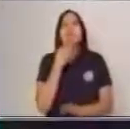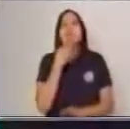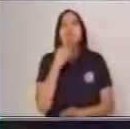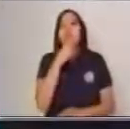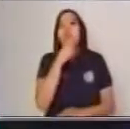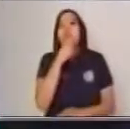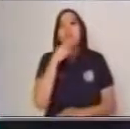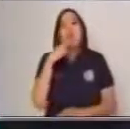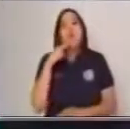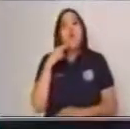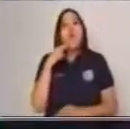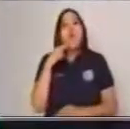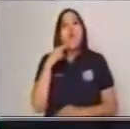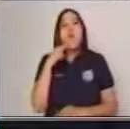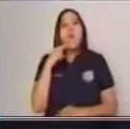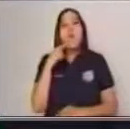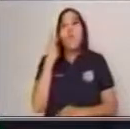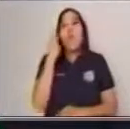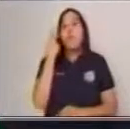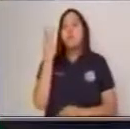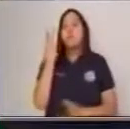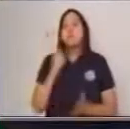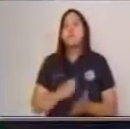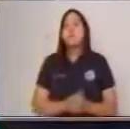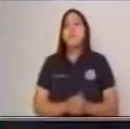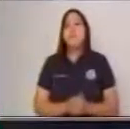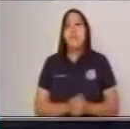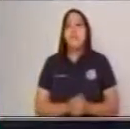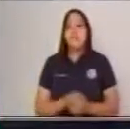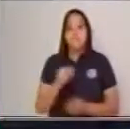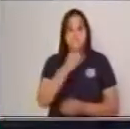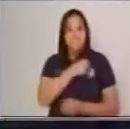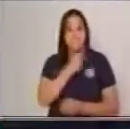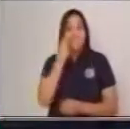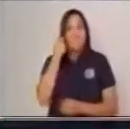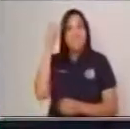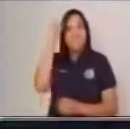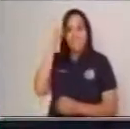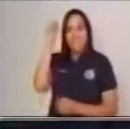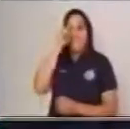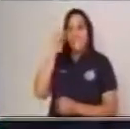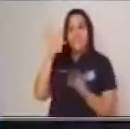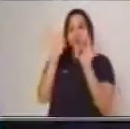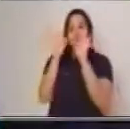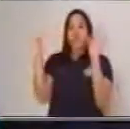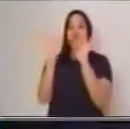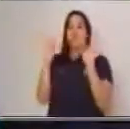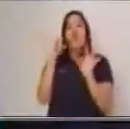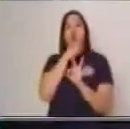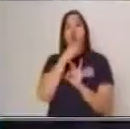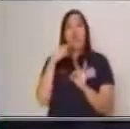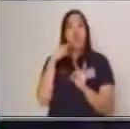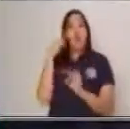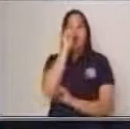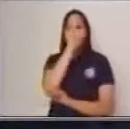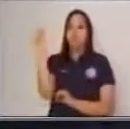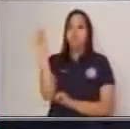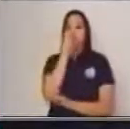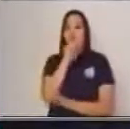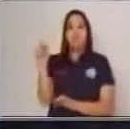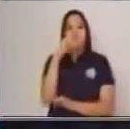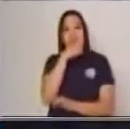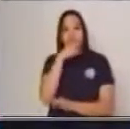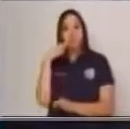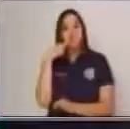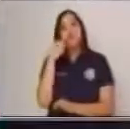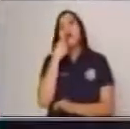que les acabo de leer. Quiero que lo observen. Y en la línea de color rojo, o sea, la parte subrayada de color